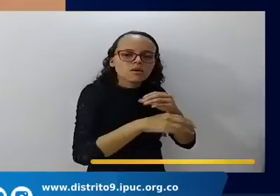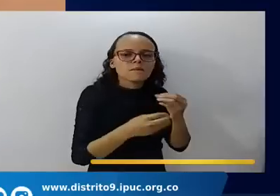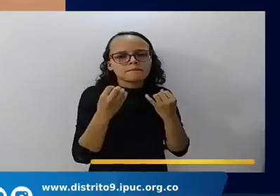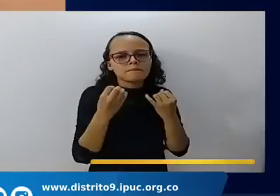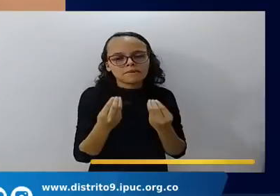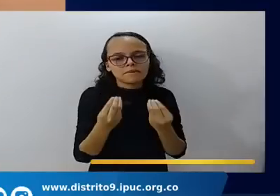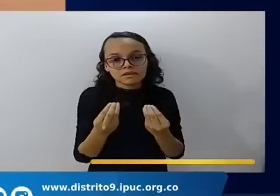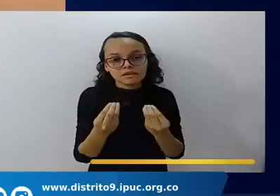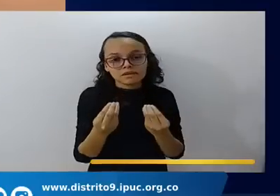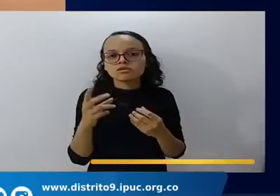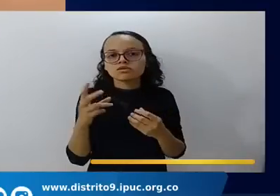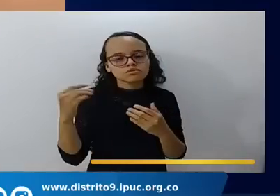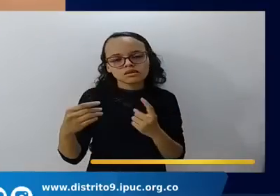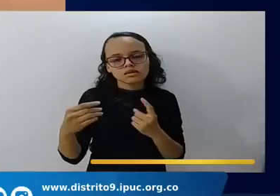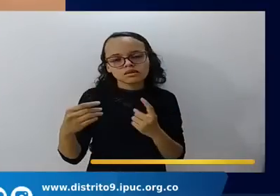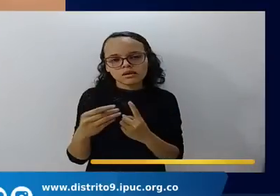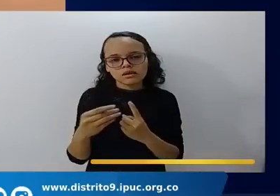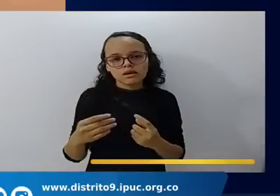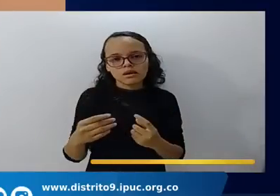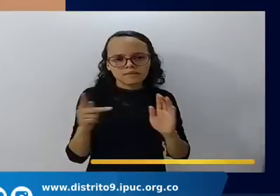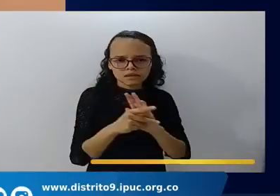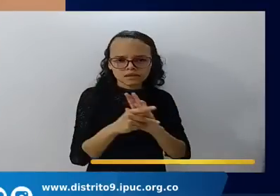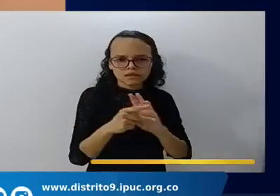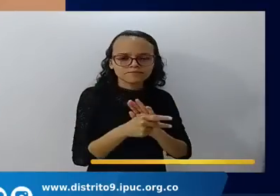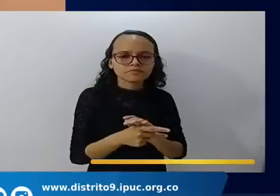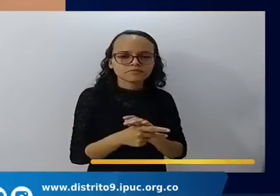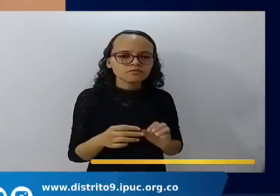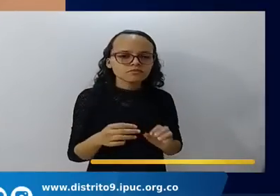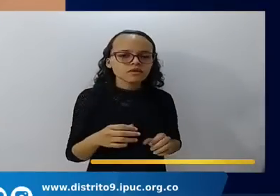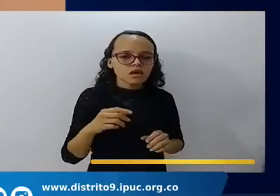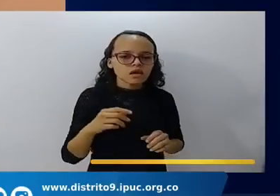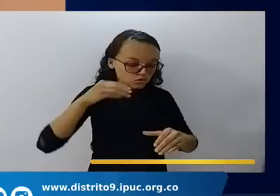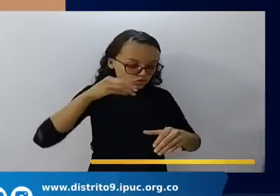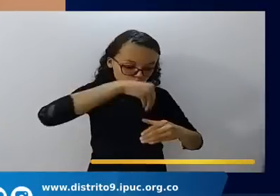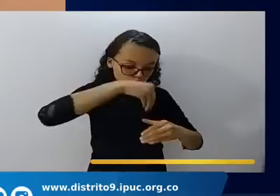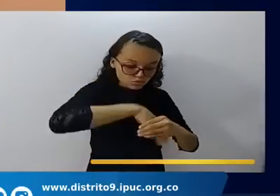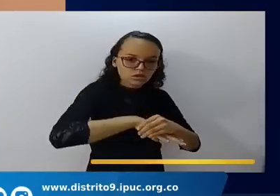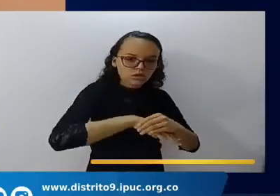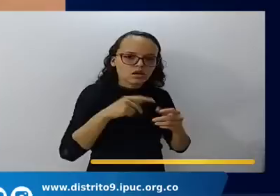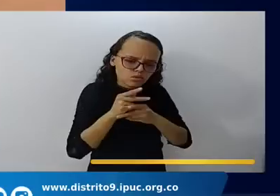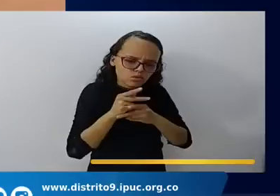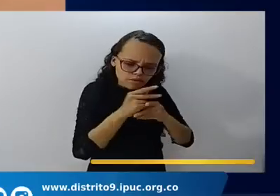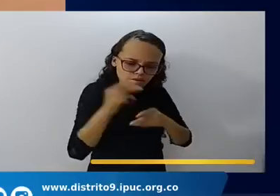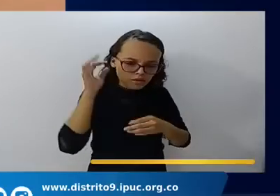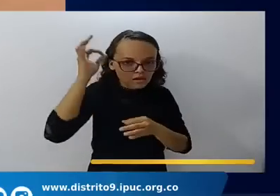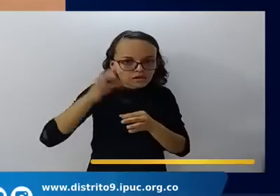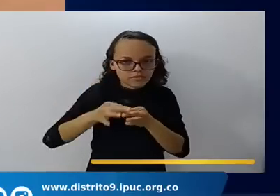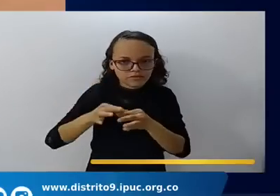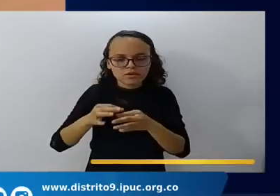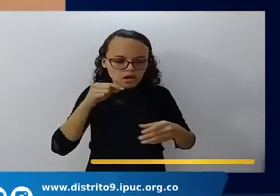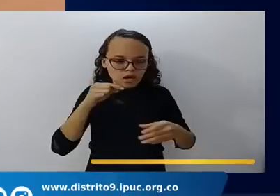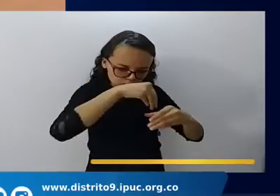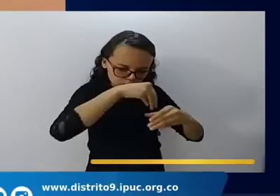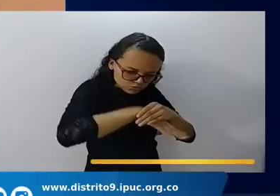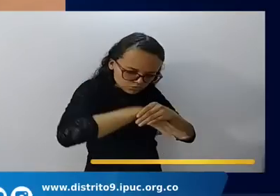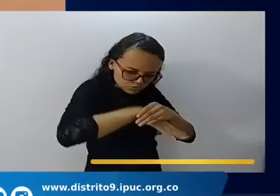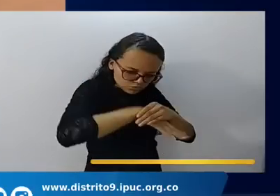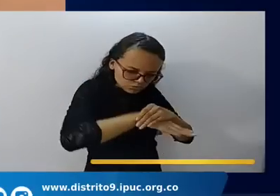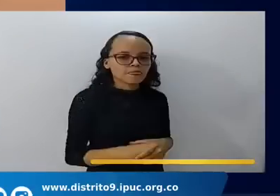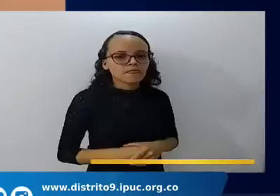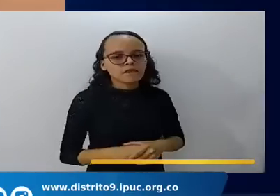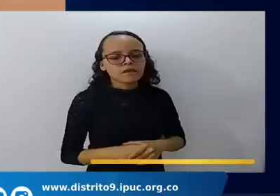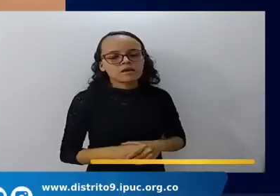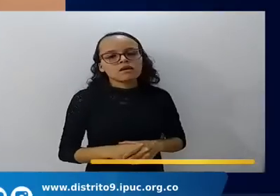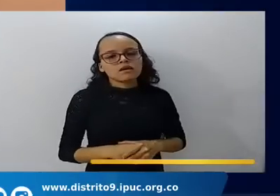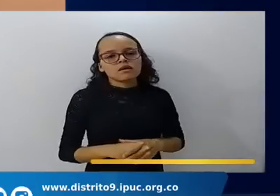renunciara a su fe demos una alabanza a Jesús fueron apedreados aserrados puestos a prueba